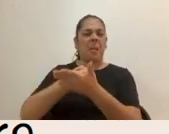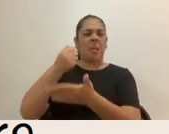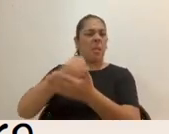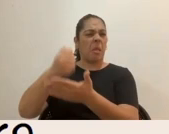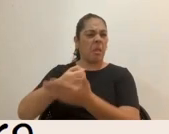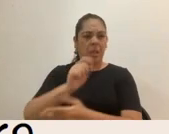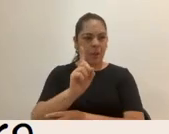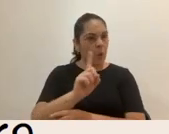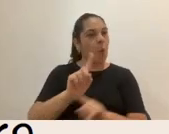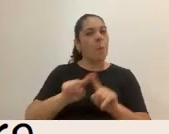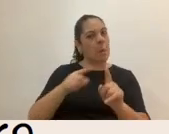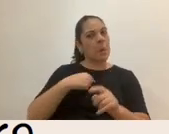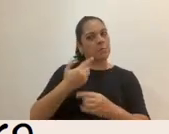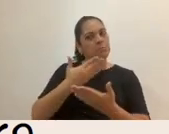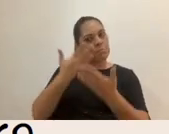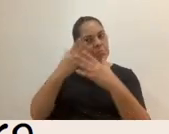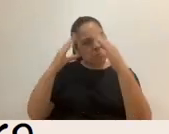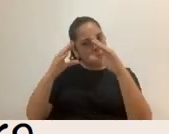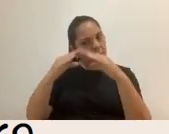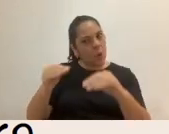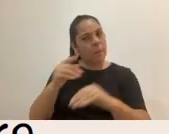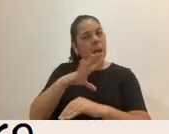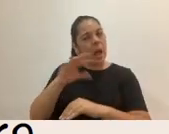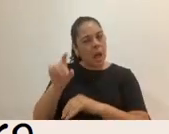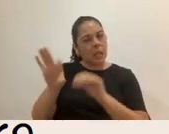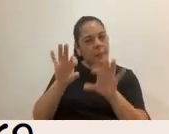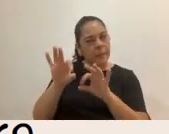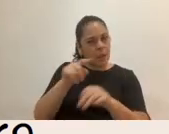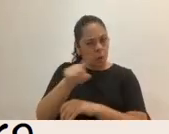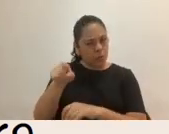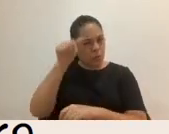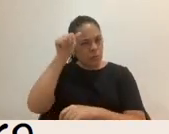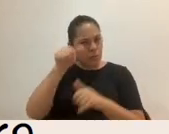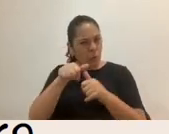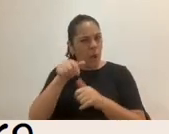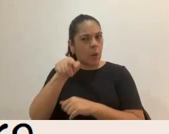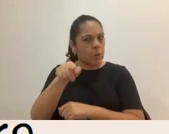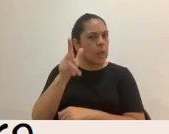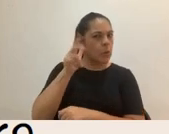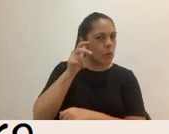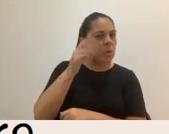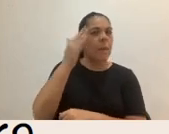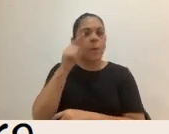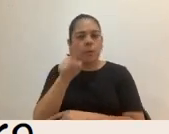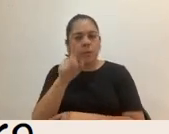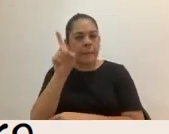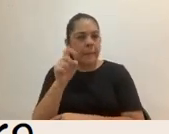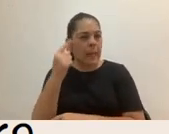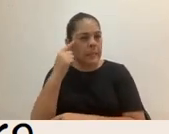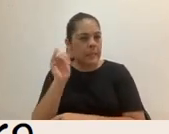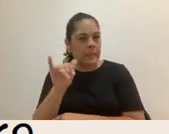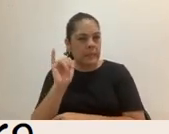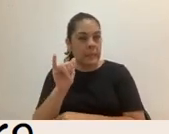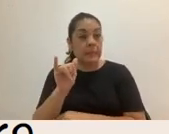también invitarles a cuestionarse estas cosas. ¿Has escuchado lo que dijiste? ¿Por qué pensas de esta manera? Y cuando nosotros y